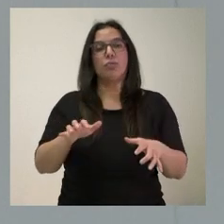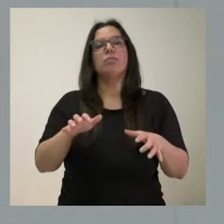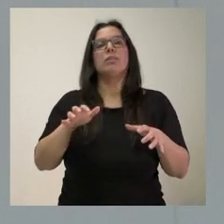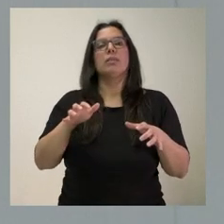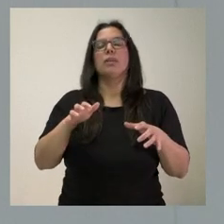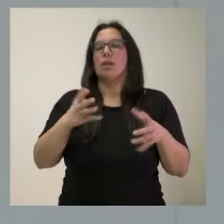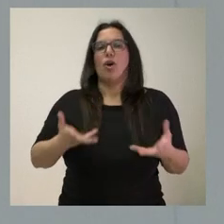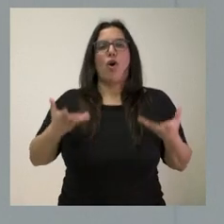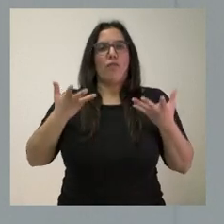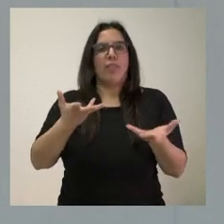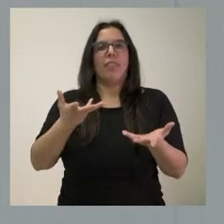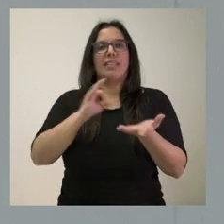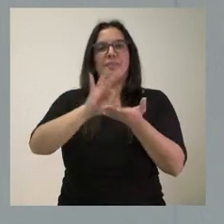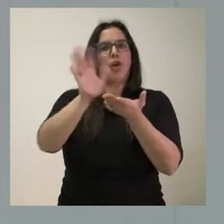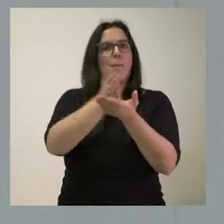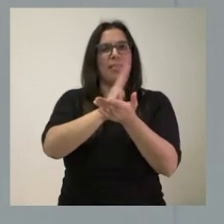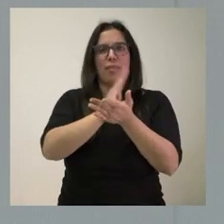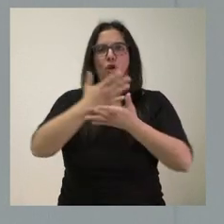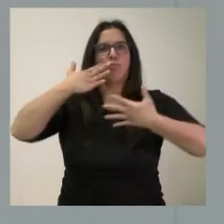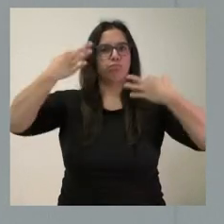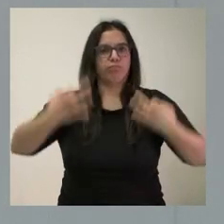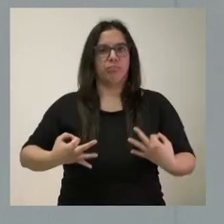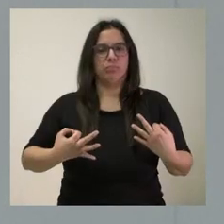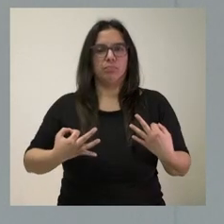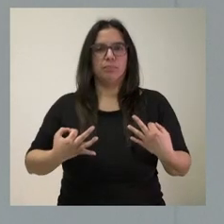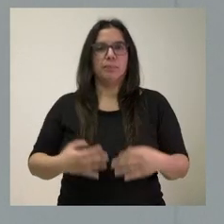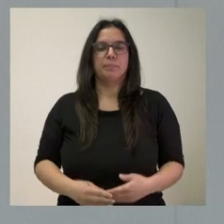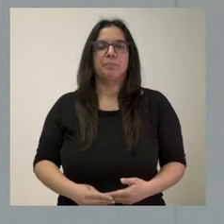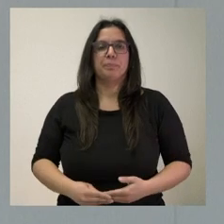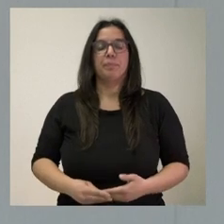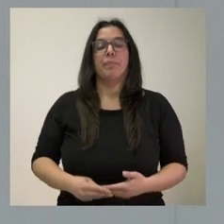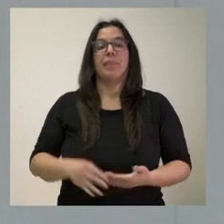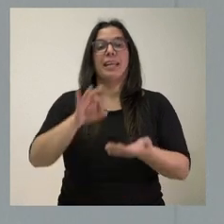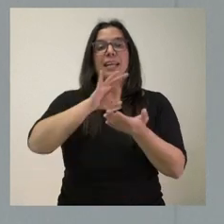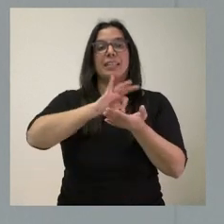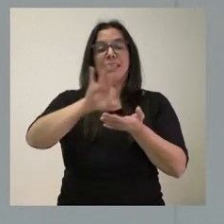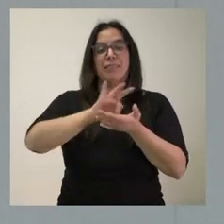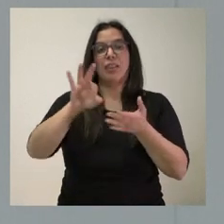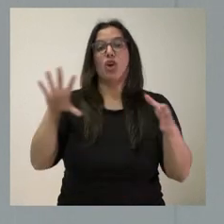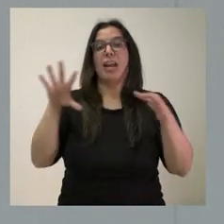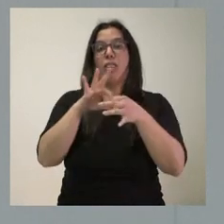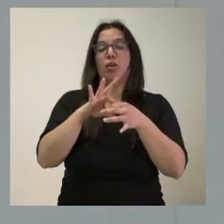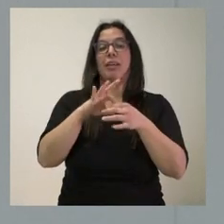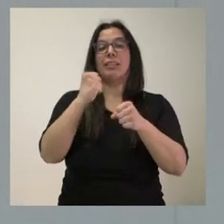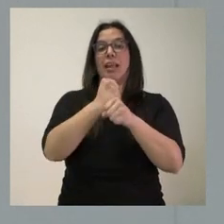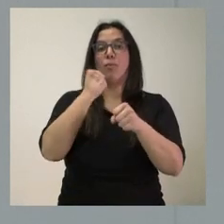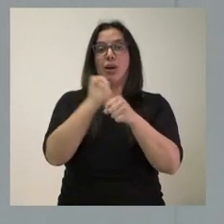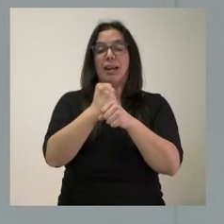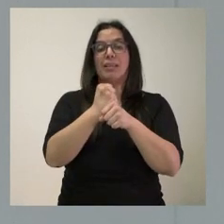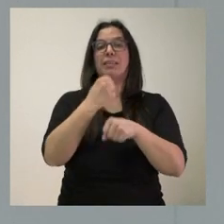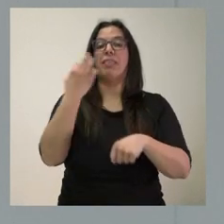de mediación en nuestra comunidad autónoma. El Servicio de Relaciones Laborales tiene que trabajar